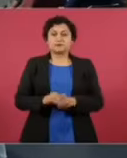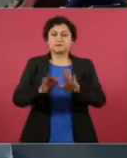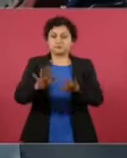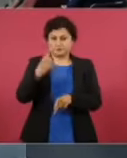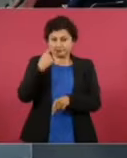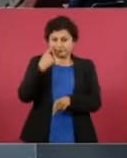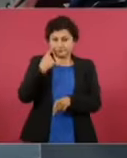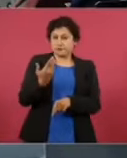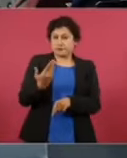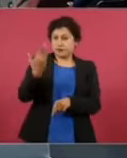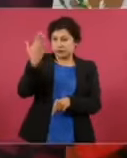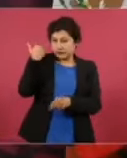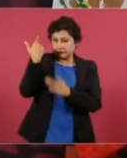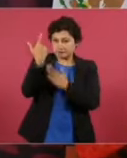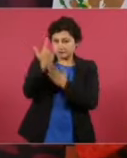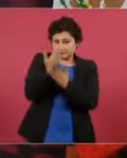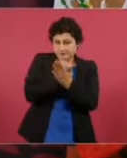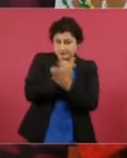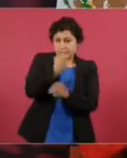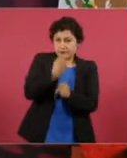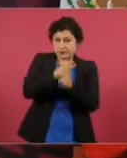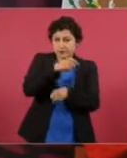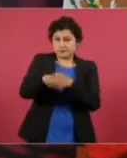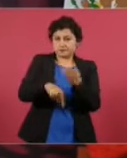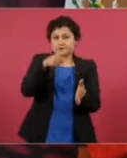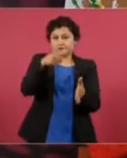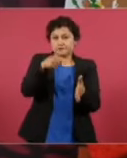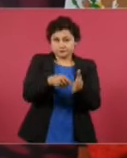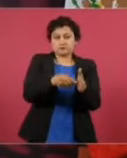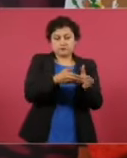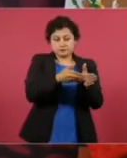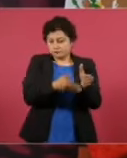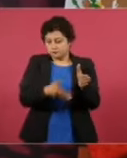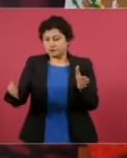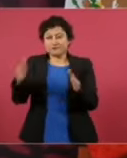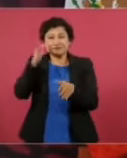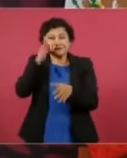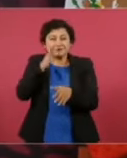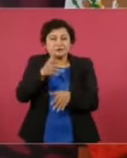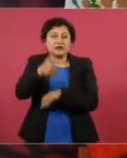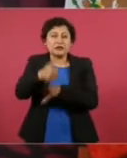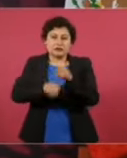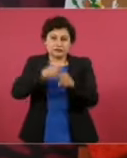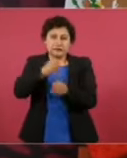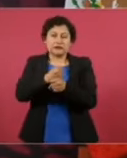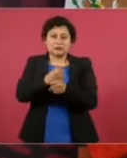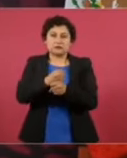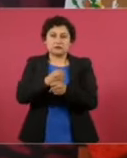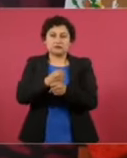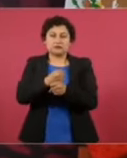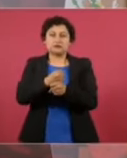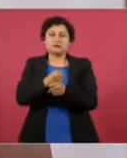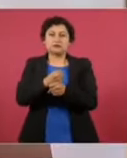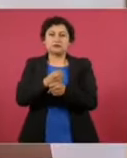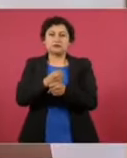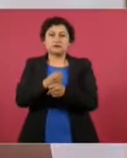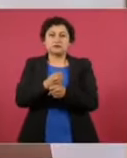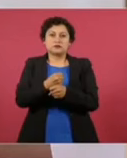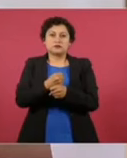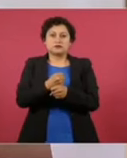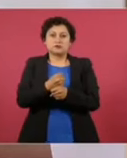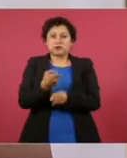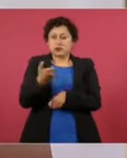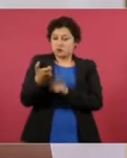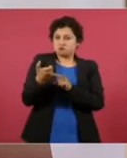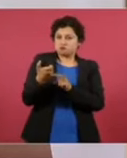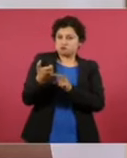lugar, seis años, casi seis años, como la moneda más